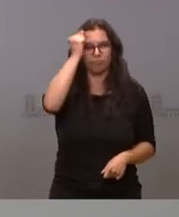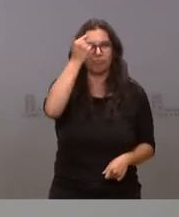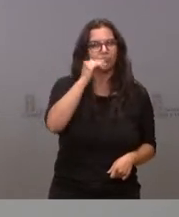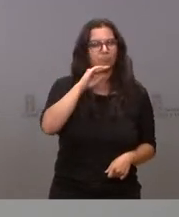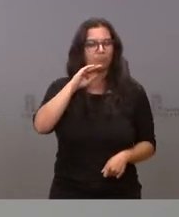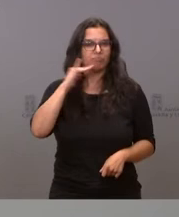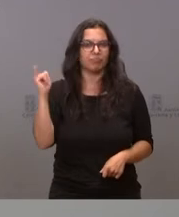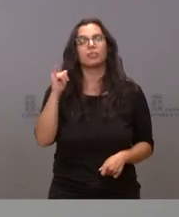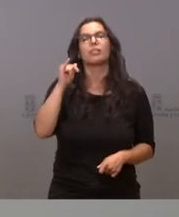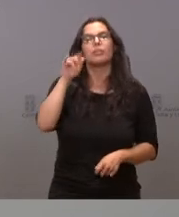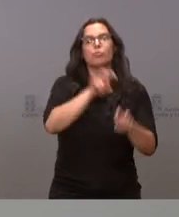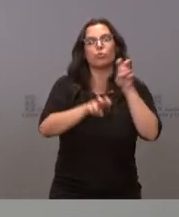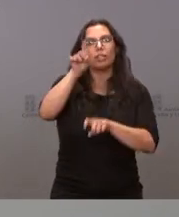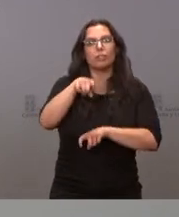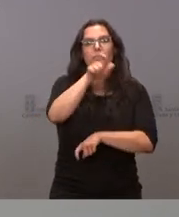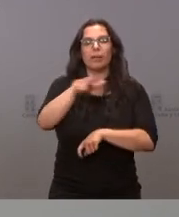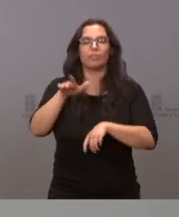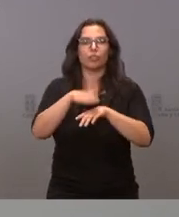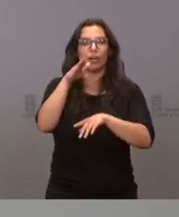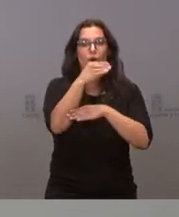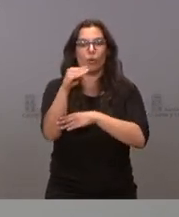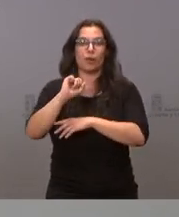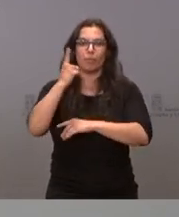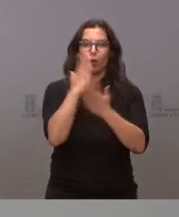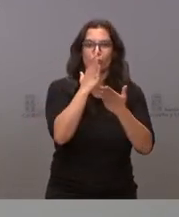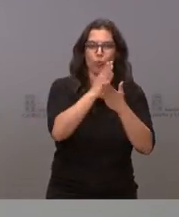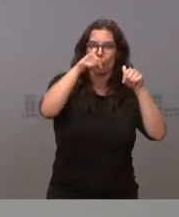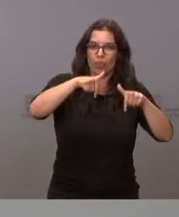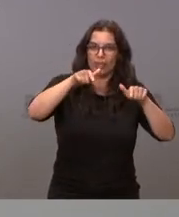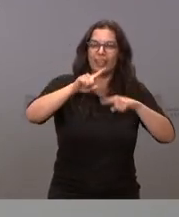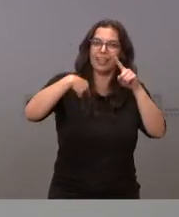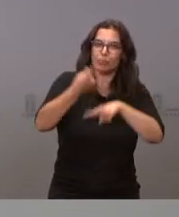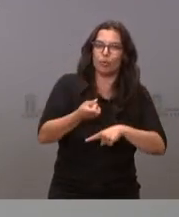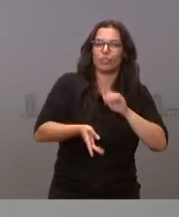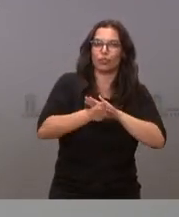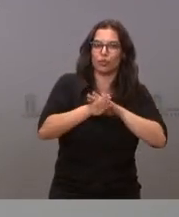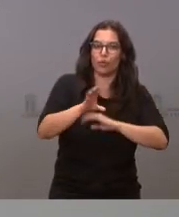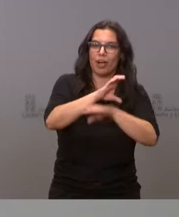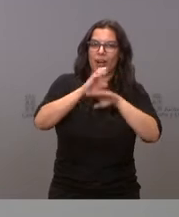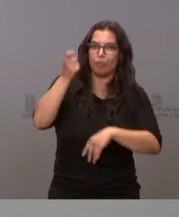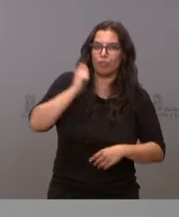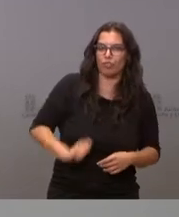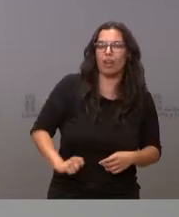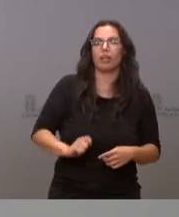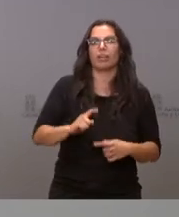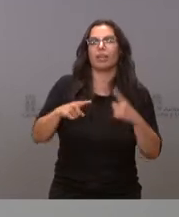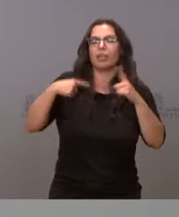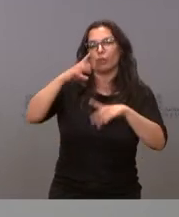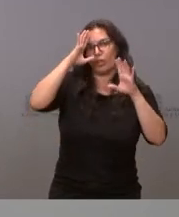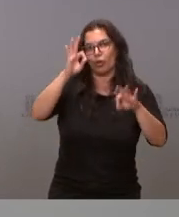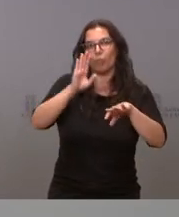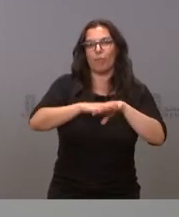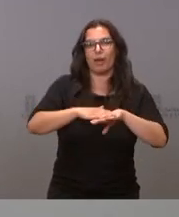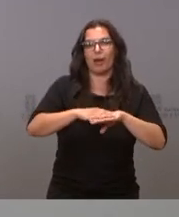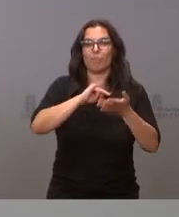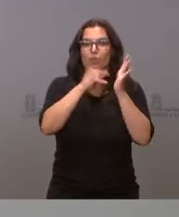fórmulas para que los jóvenes elijan la comunidad, primero para estudiar, después para proseguir su carrera profesional y, por supuesto, para